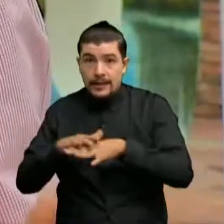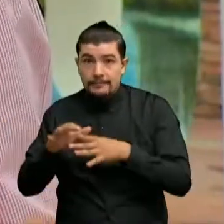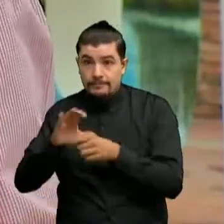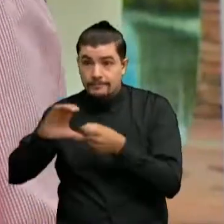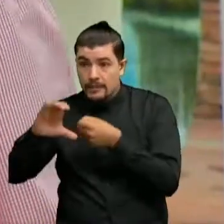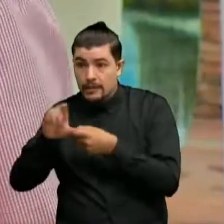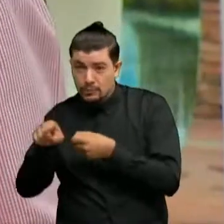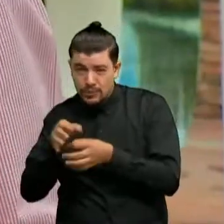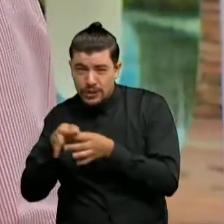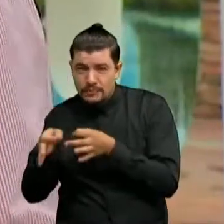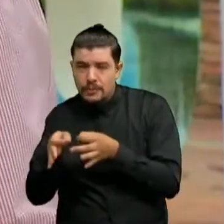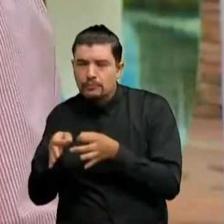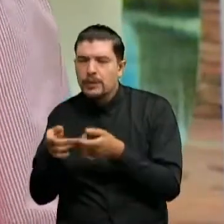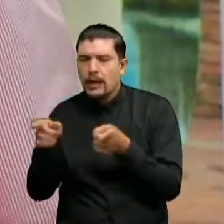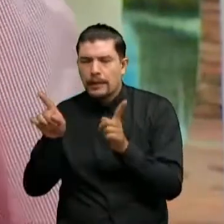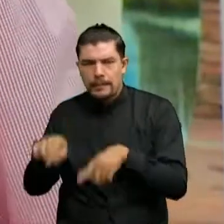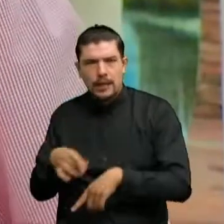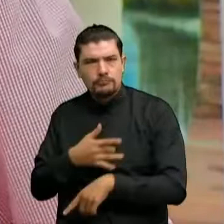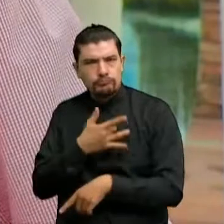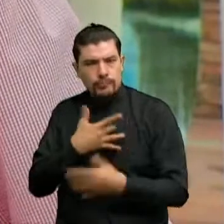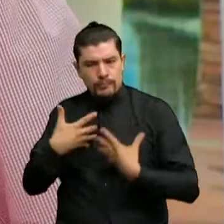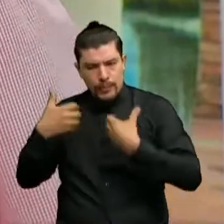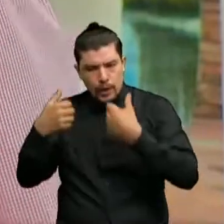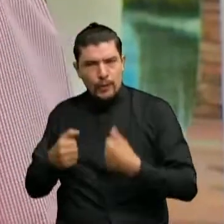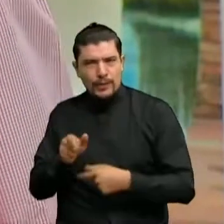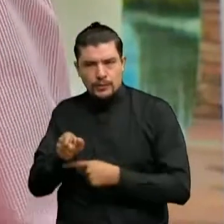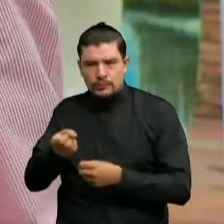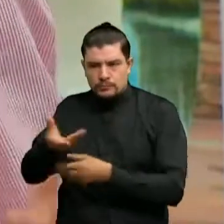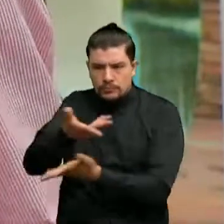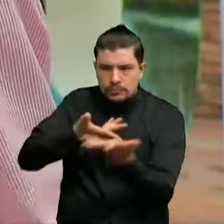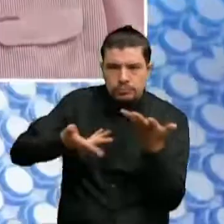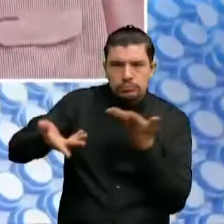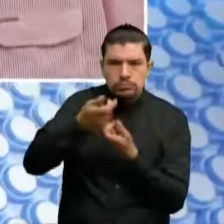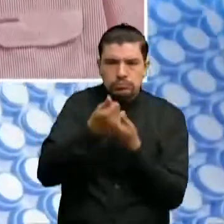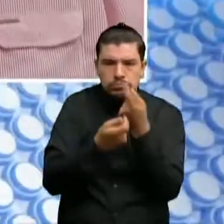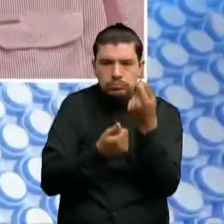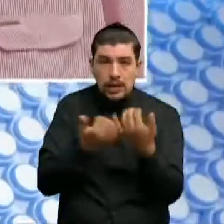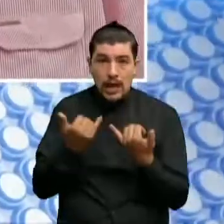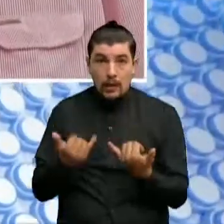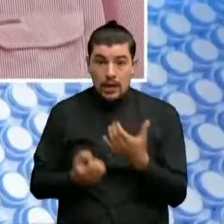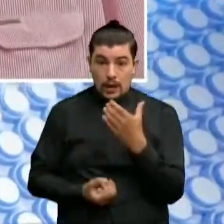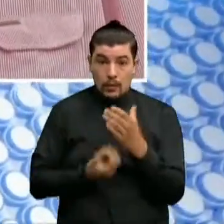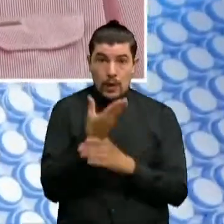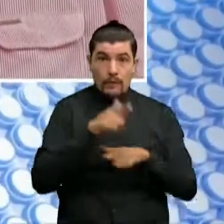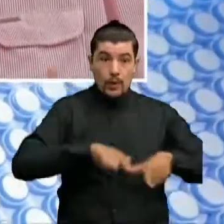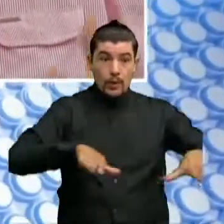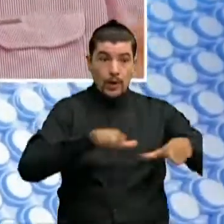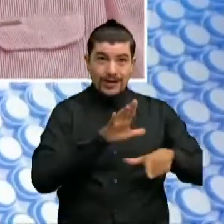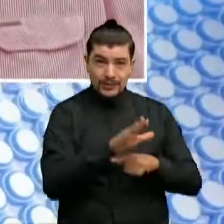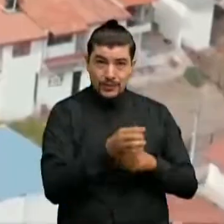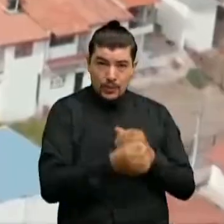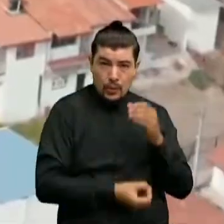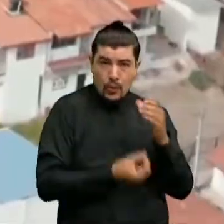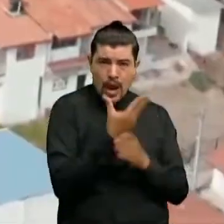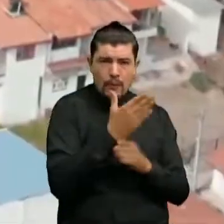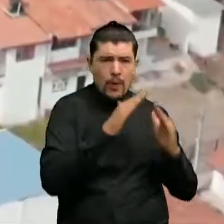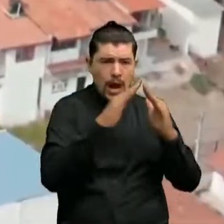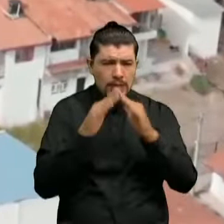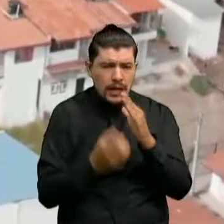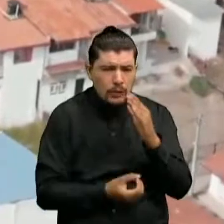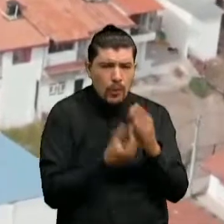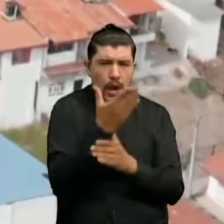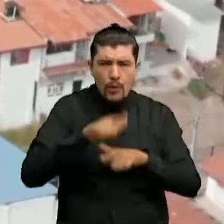a empoderarse de nuevo como ese sitio de intercambio comercial Ya pues con esta nueva y moderna infraestructura Con todo el amoblamiento